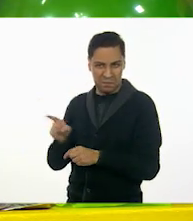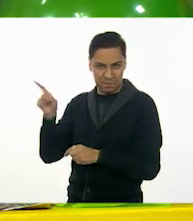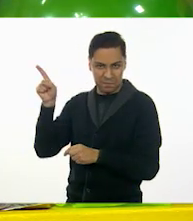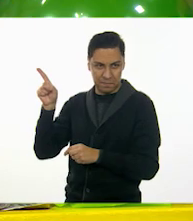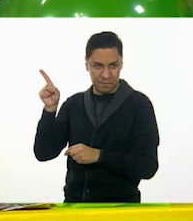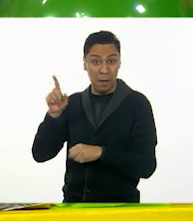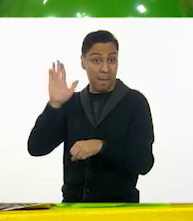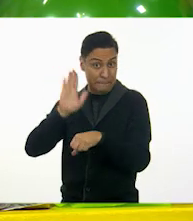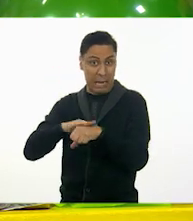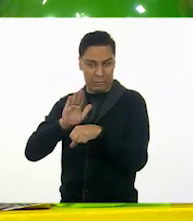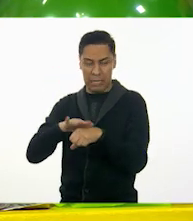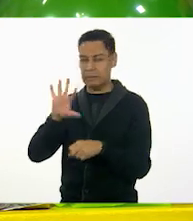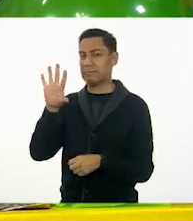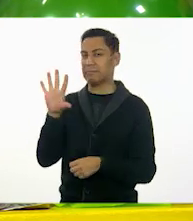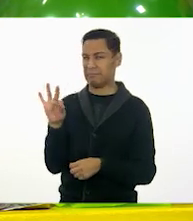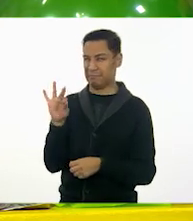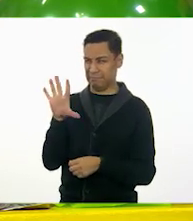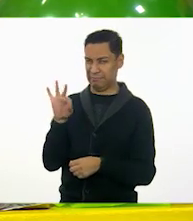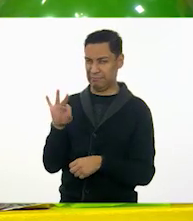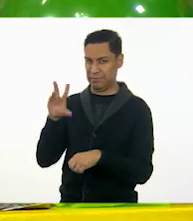Vamos a ponerle un poco más de pegamento.